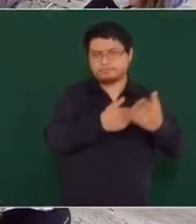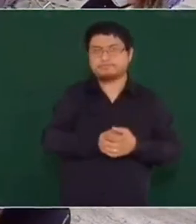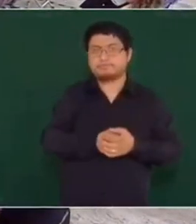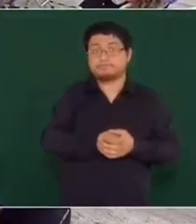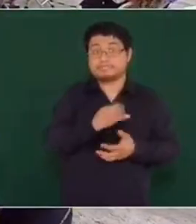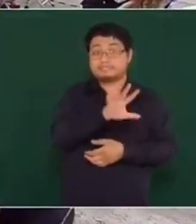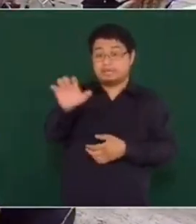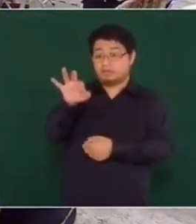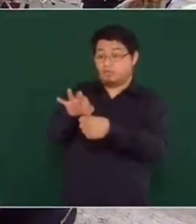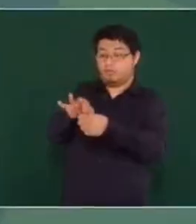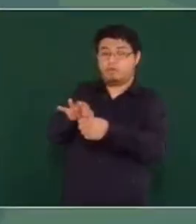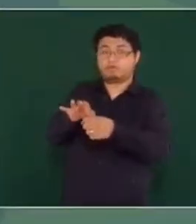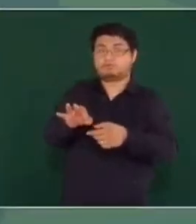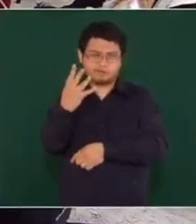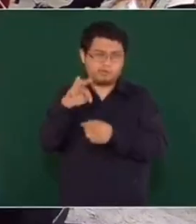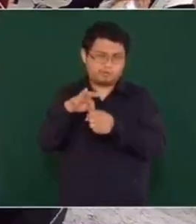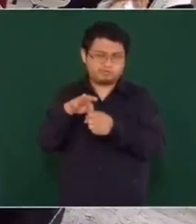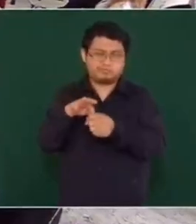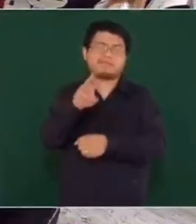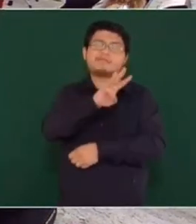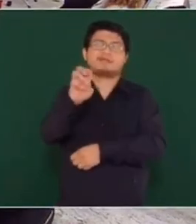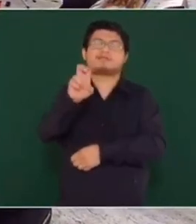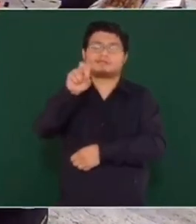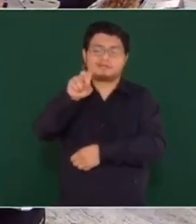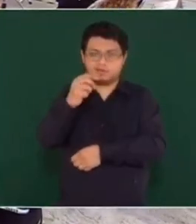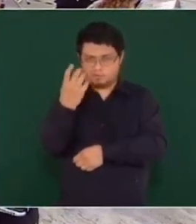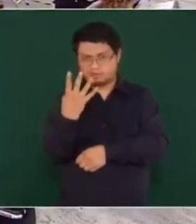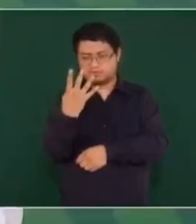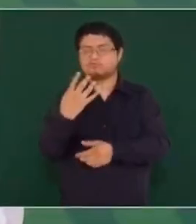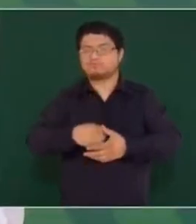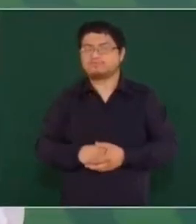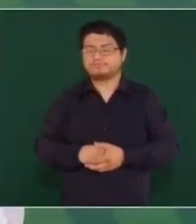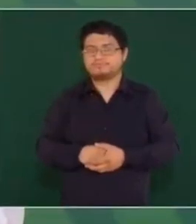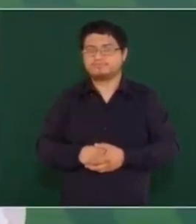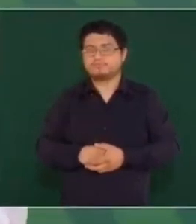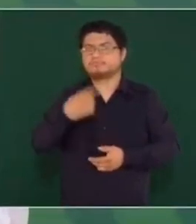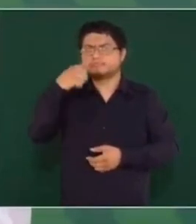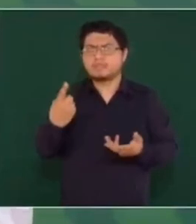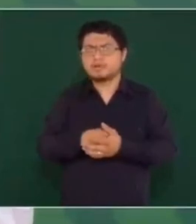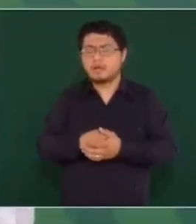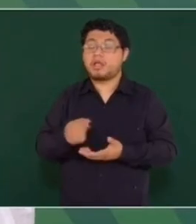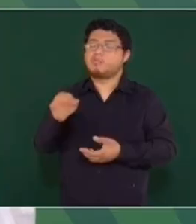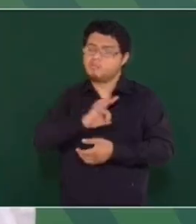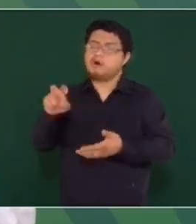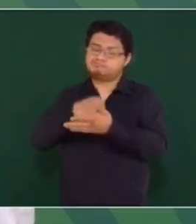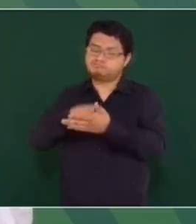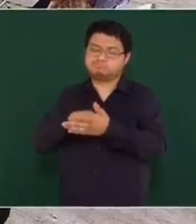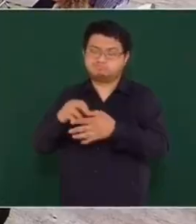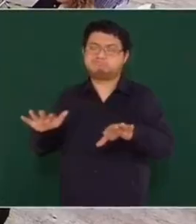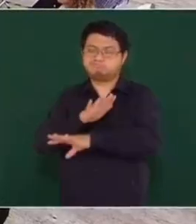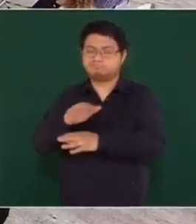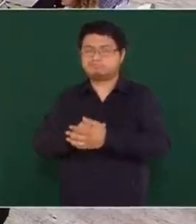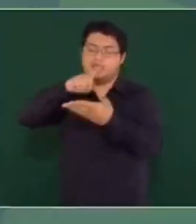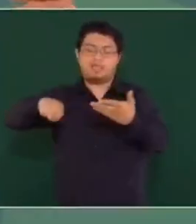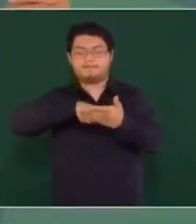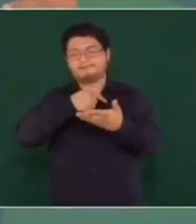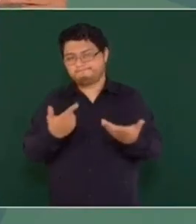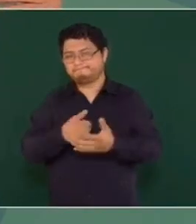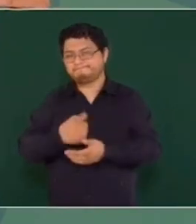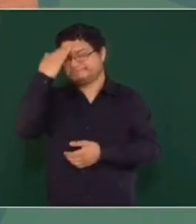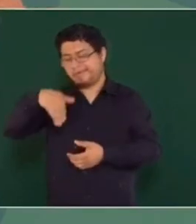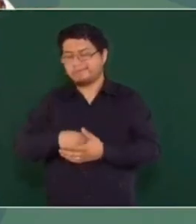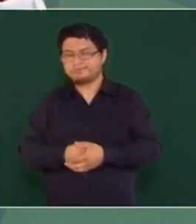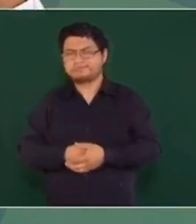500 votos, se necesitan 334 para que pueda llevarse a cabo la reforma y no los vamos a alcanzar. Entonces